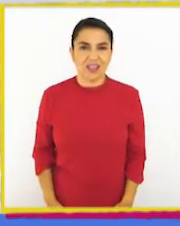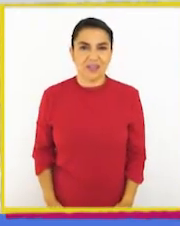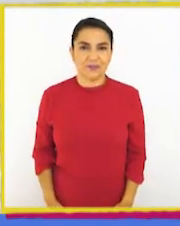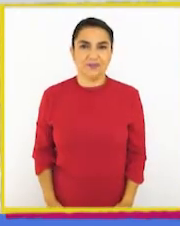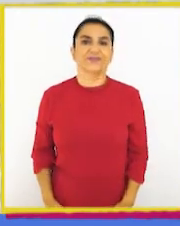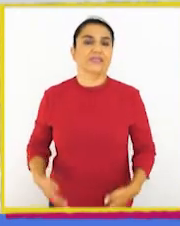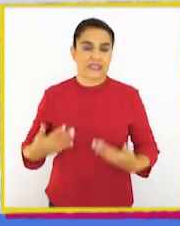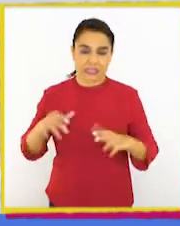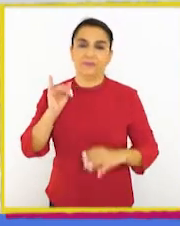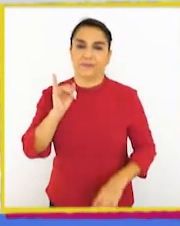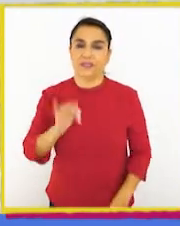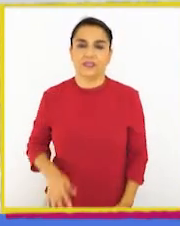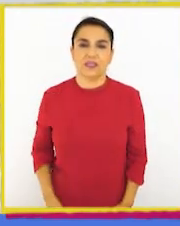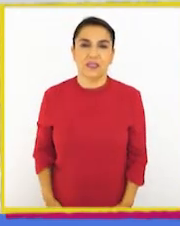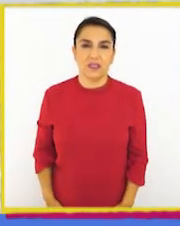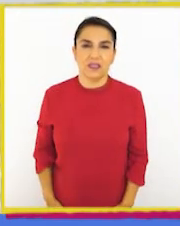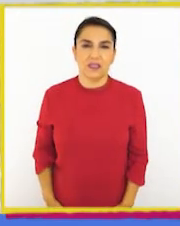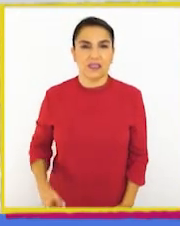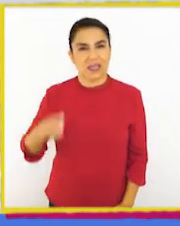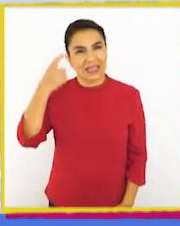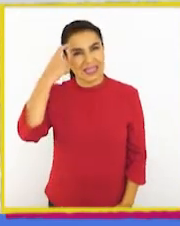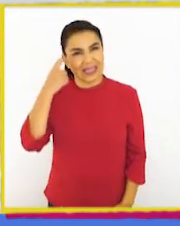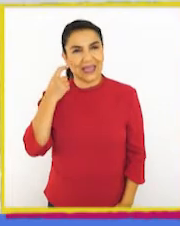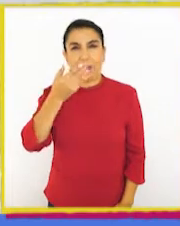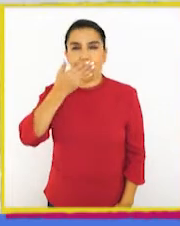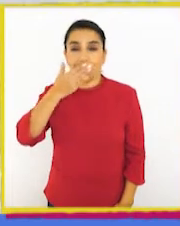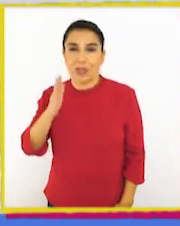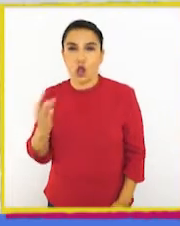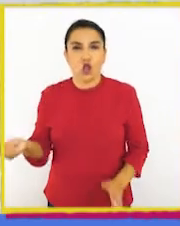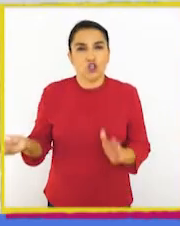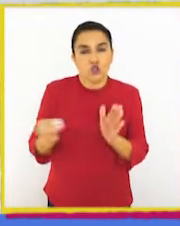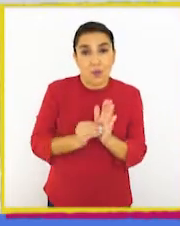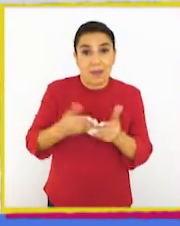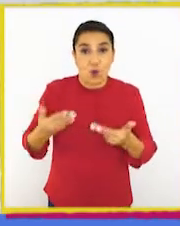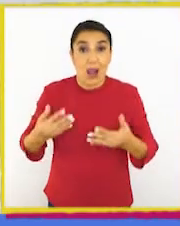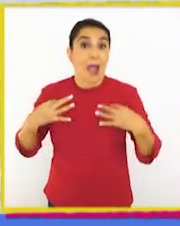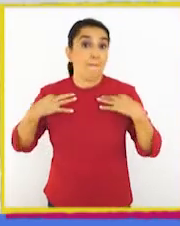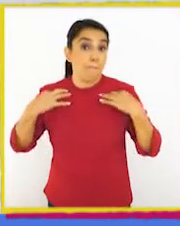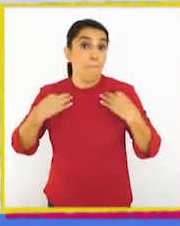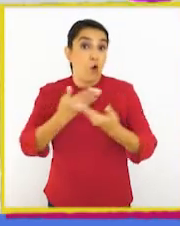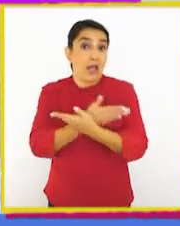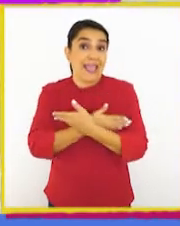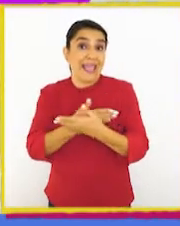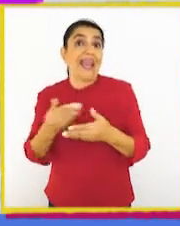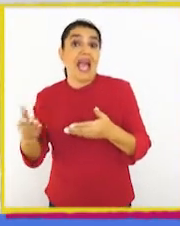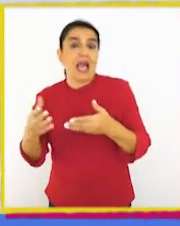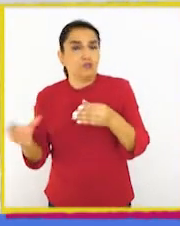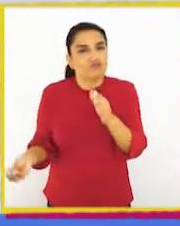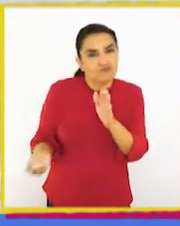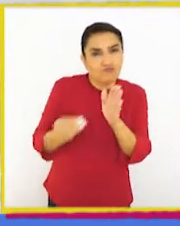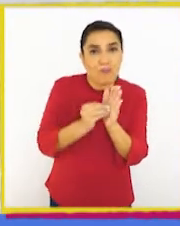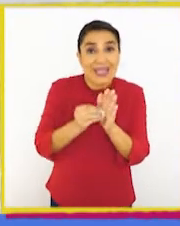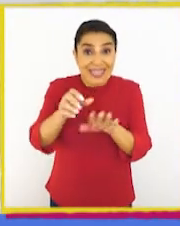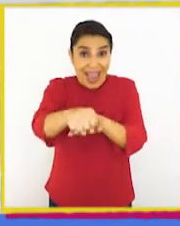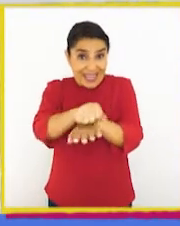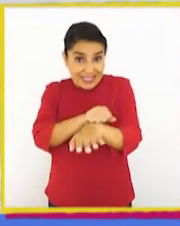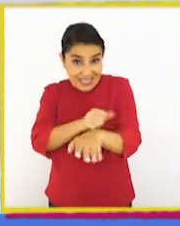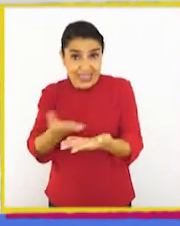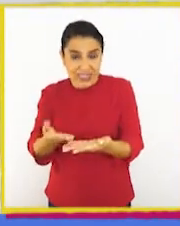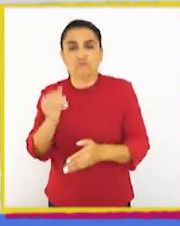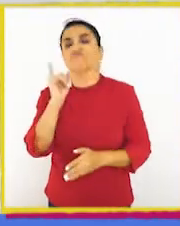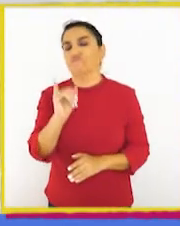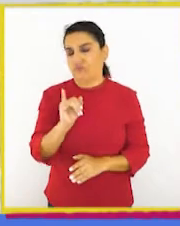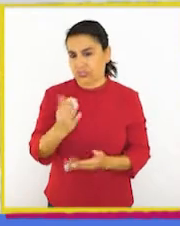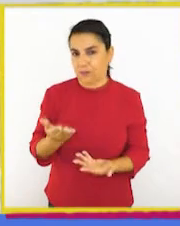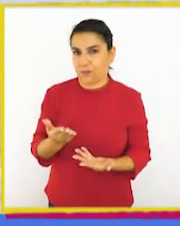¡Sí! ¡Ahí está! ¡Sí! ¿Y creen que es mejor que sumemos al tiro la polera con los calcetines? Sí, ¿cierto? Buena idea, hagamos